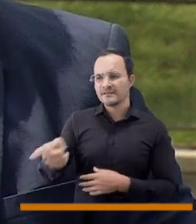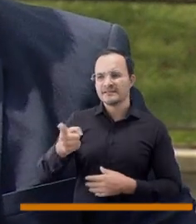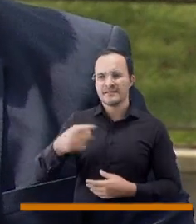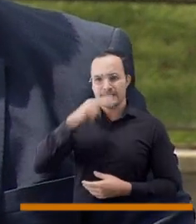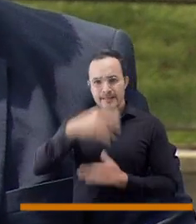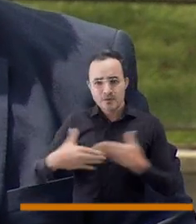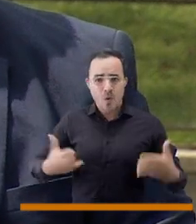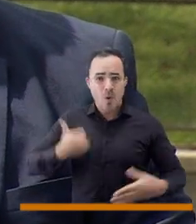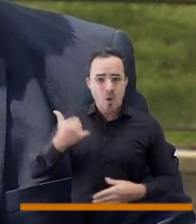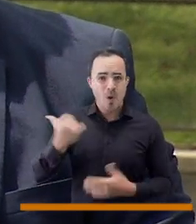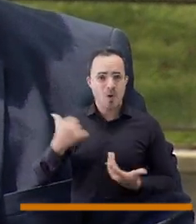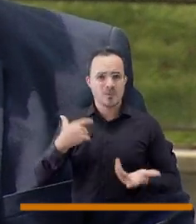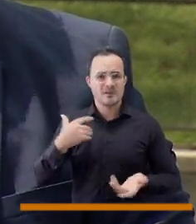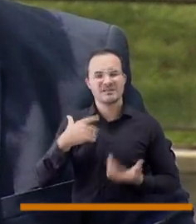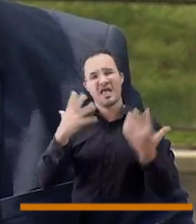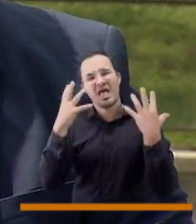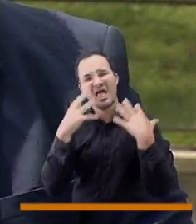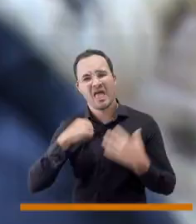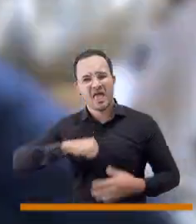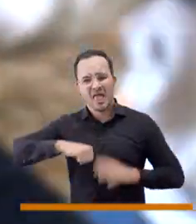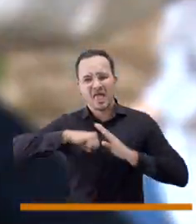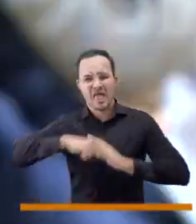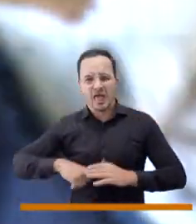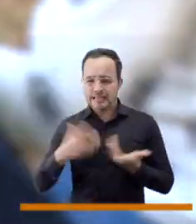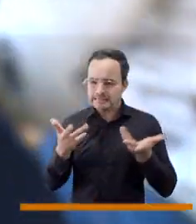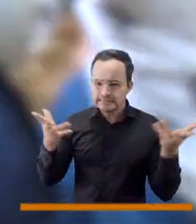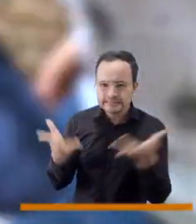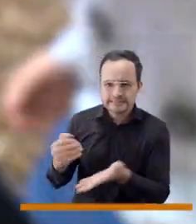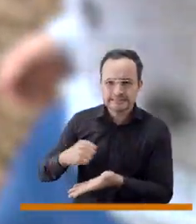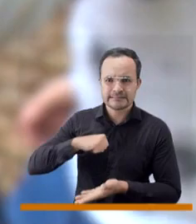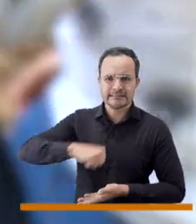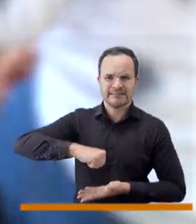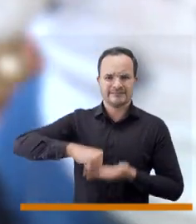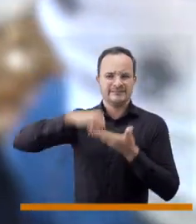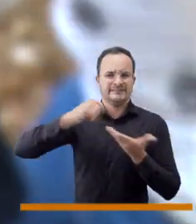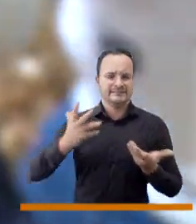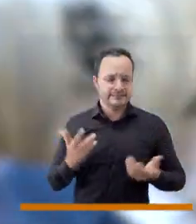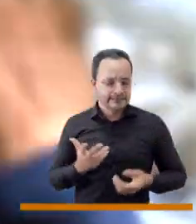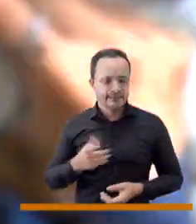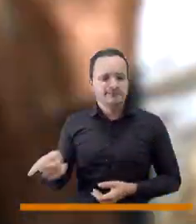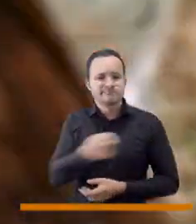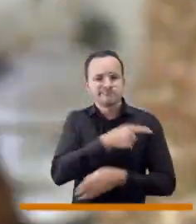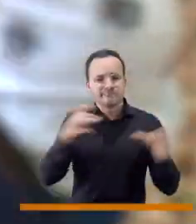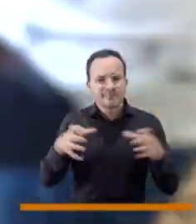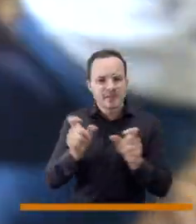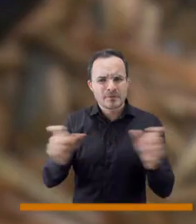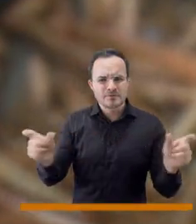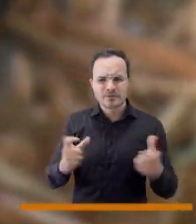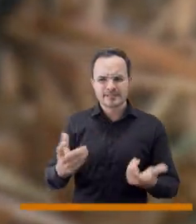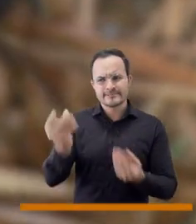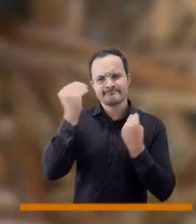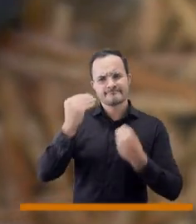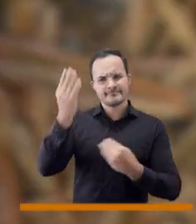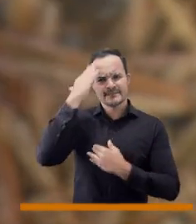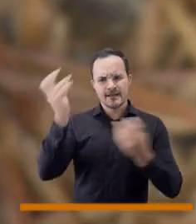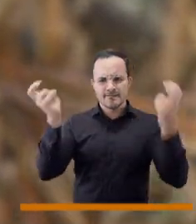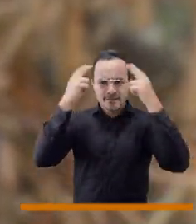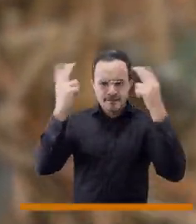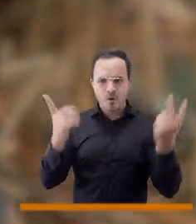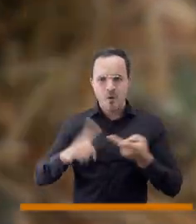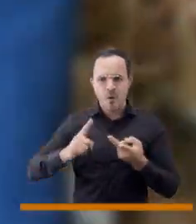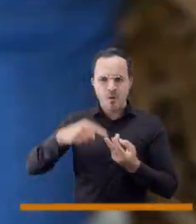restablecimientos de derechos de niños y adolescentes y identificamos cómo la población es carente de